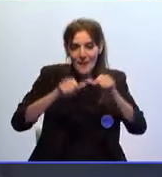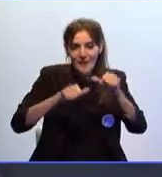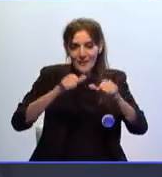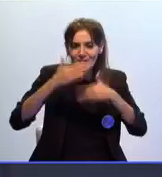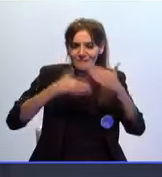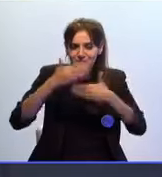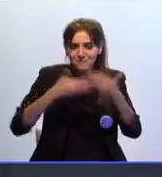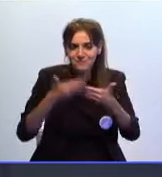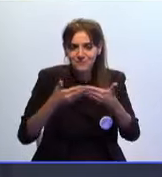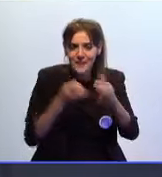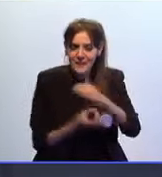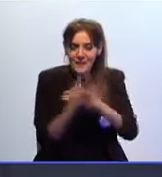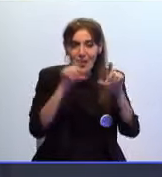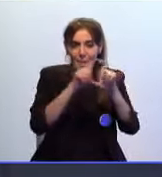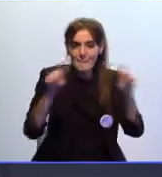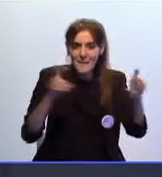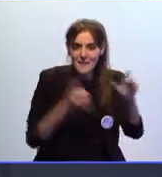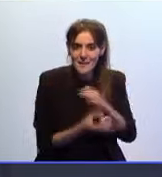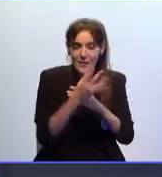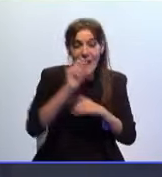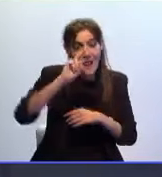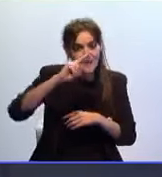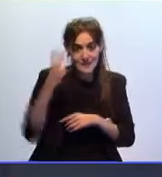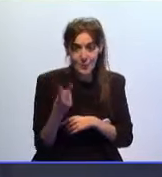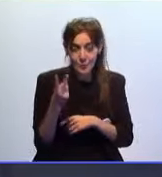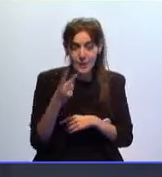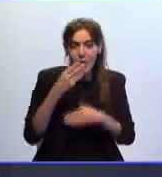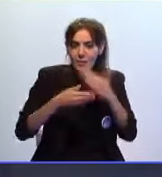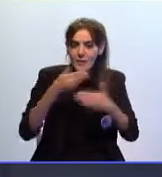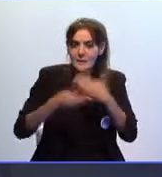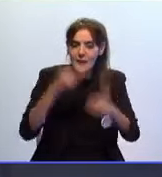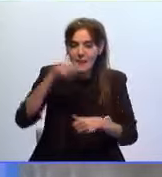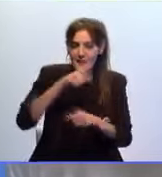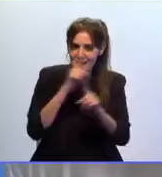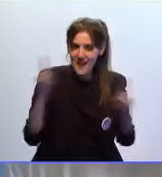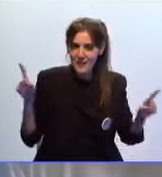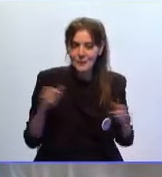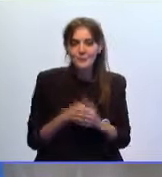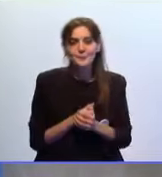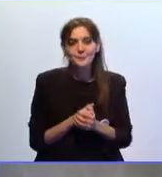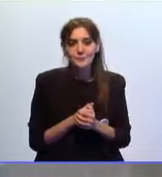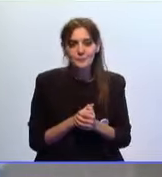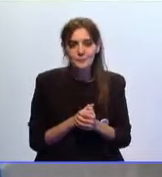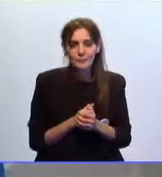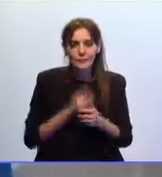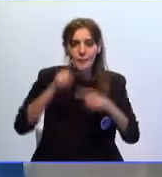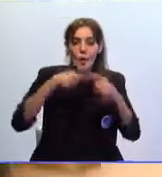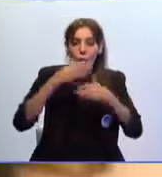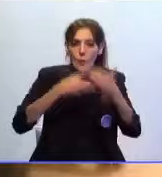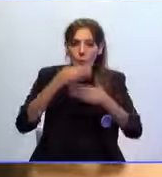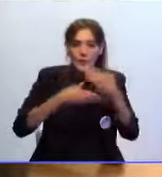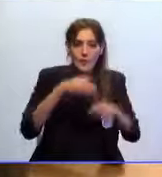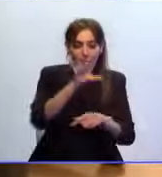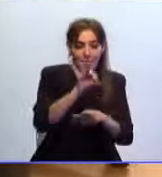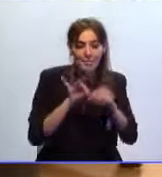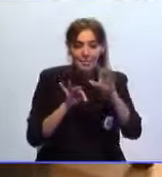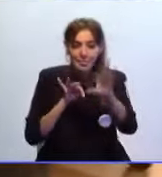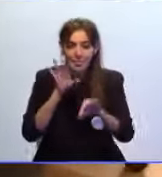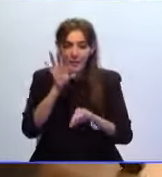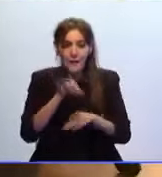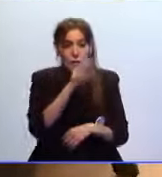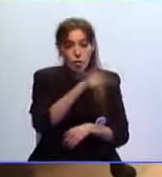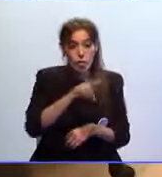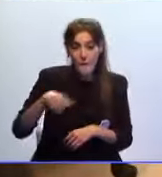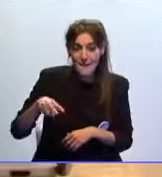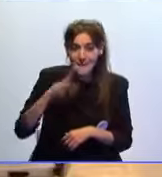e incubación de empresas y la segunda que se realiza este año. Tras un proceso de selección que ha durado dos